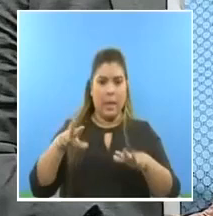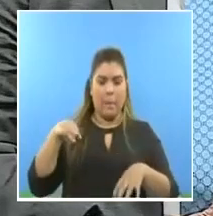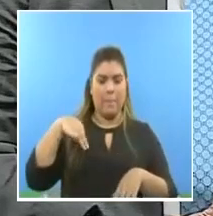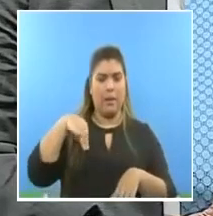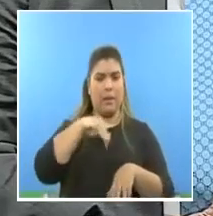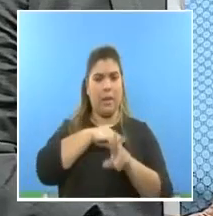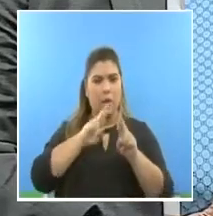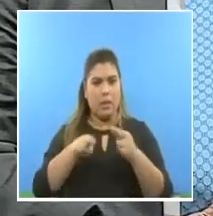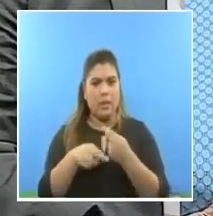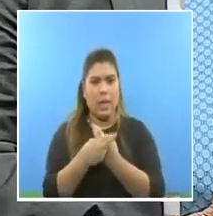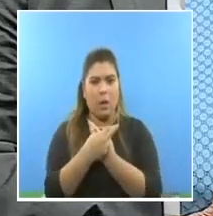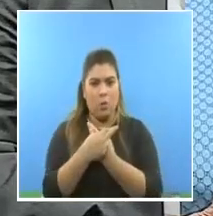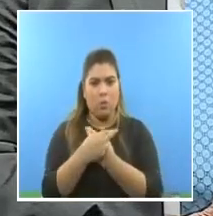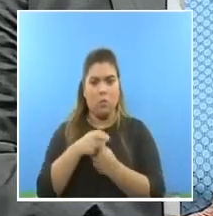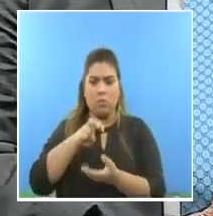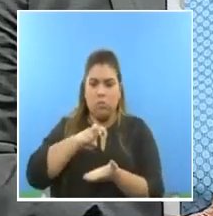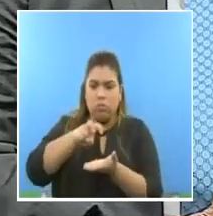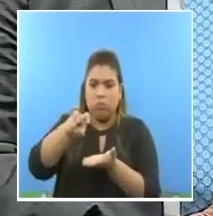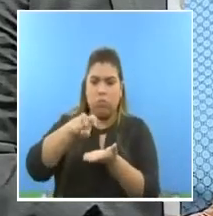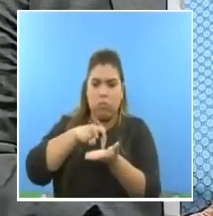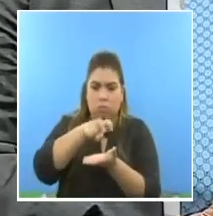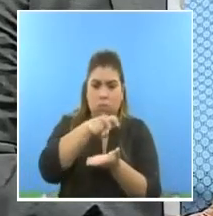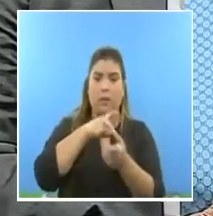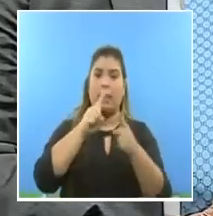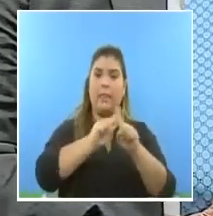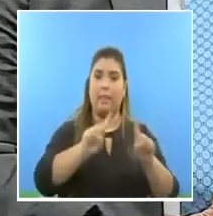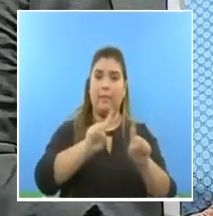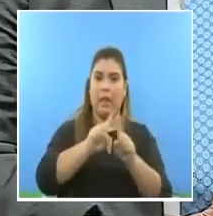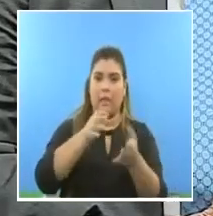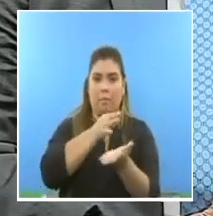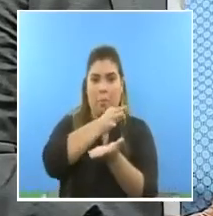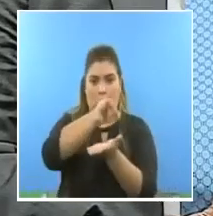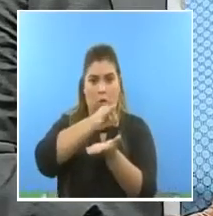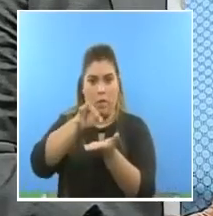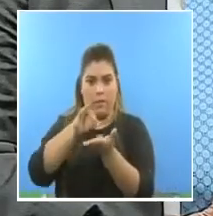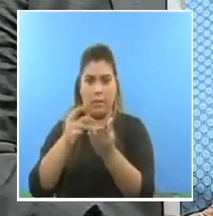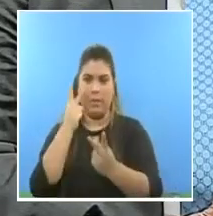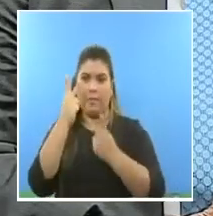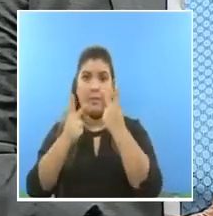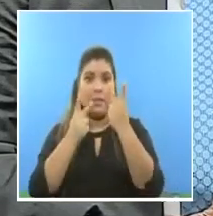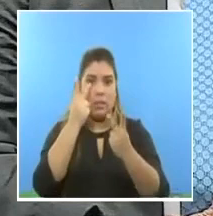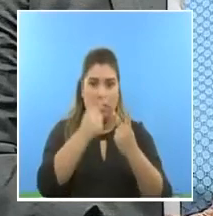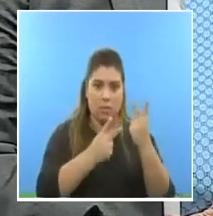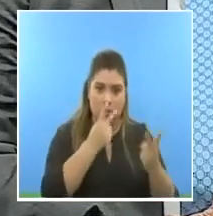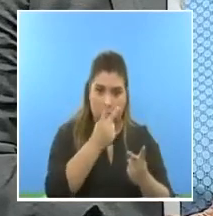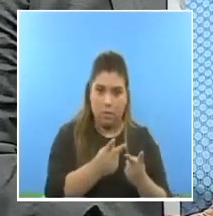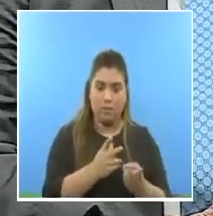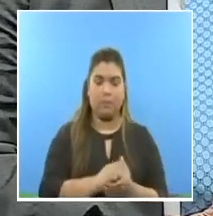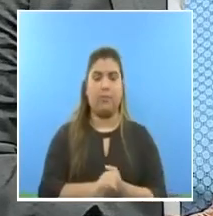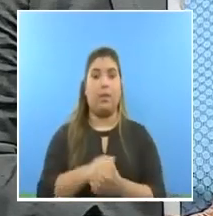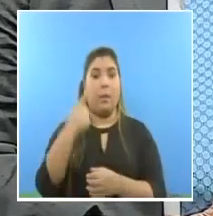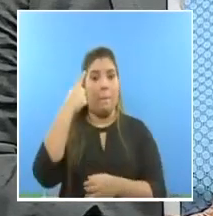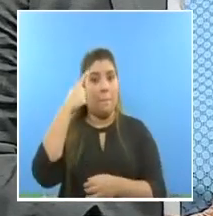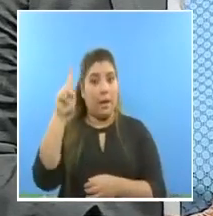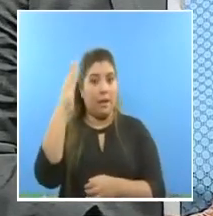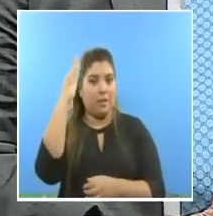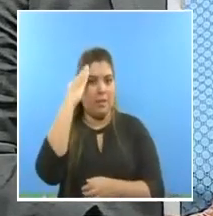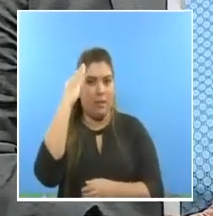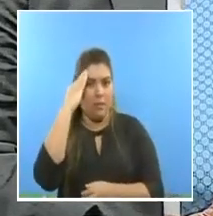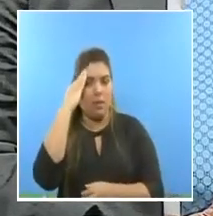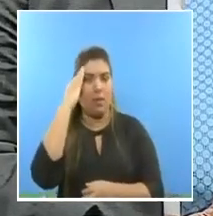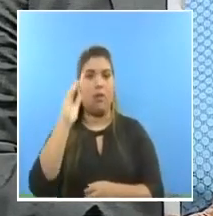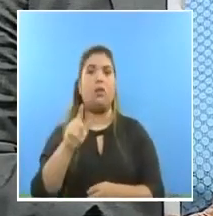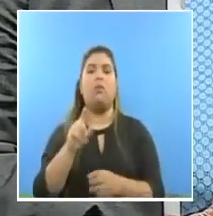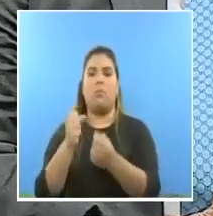giras a través de diferentes provincias, en la cual nos hemos dado la tarea de constatar